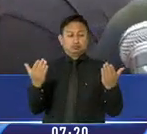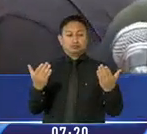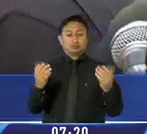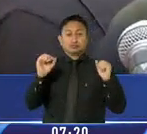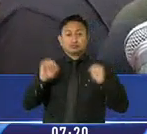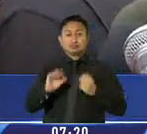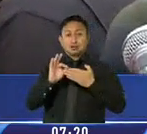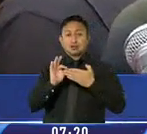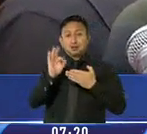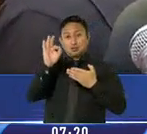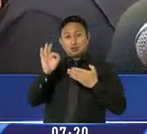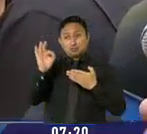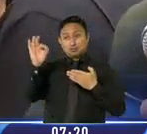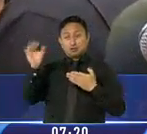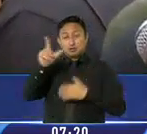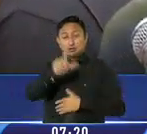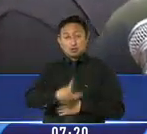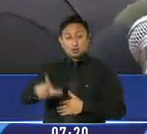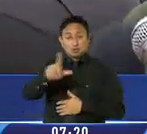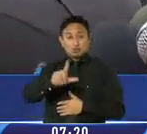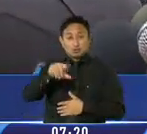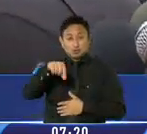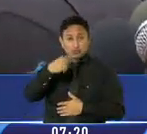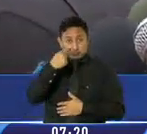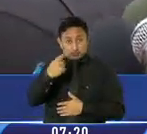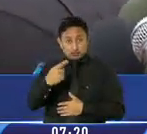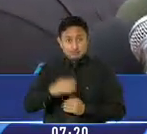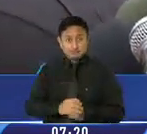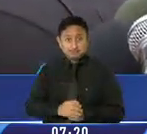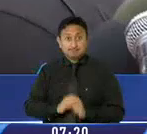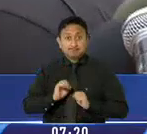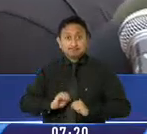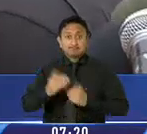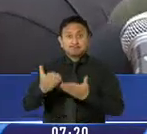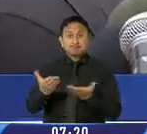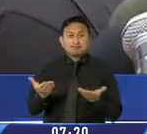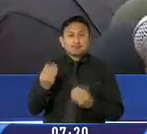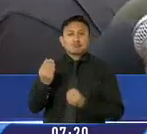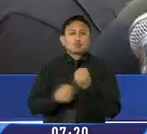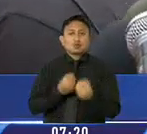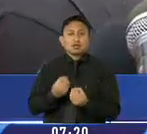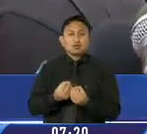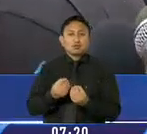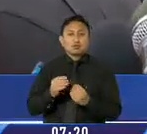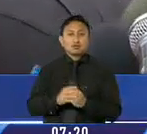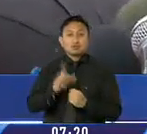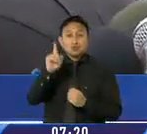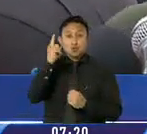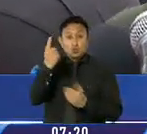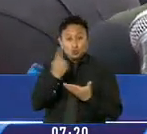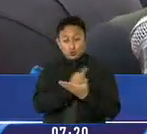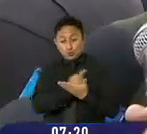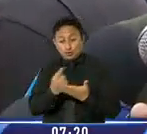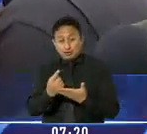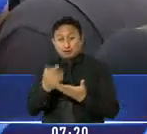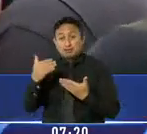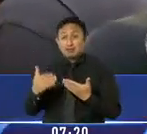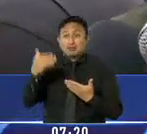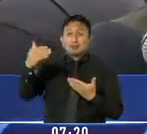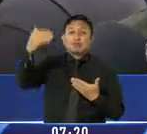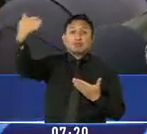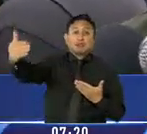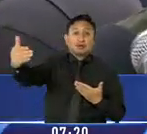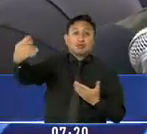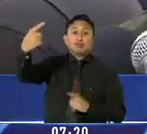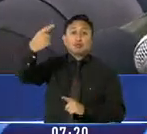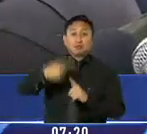epidemiológica que todos los lunes ustedes la van a conocer, nos dará el camino a seguir de esa semana. No puedo tomar medidas para